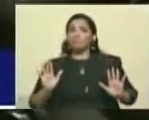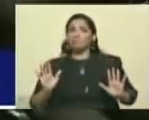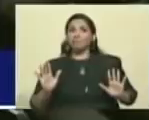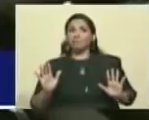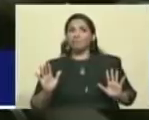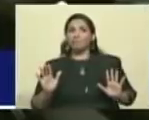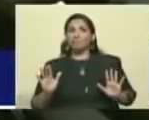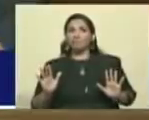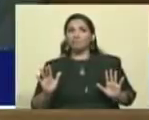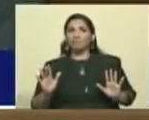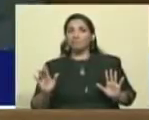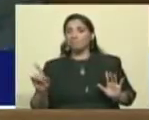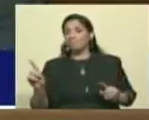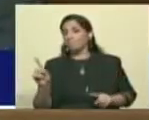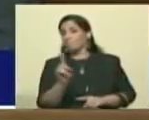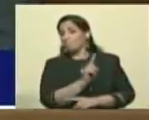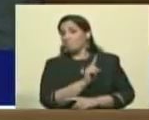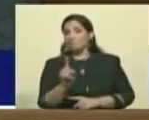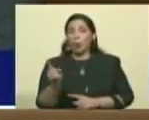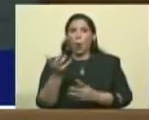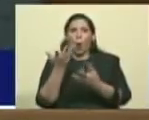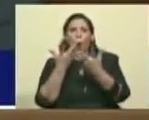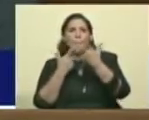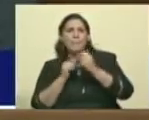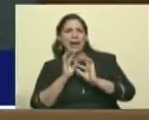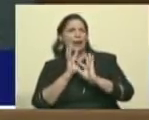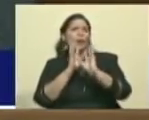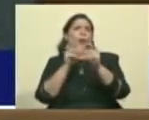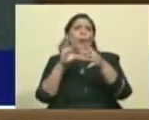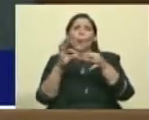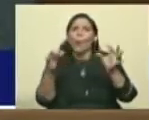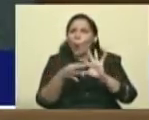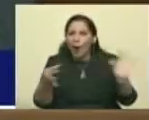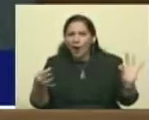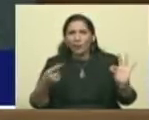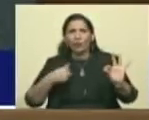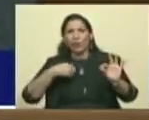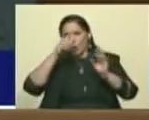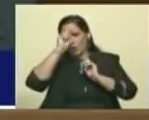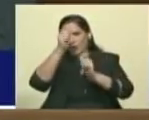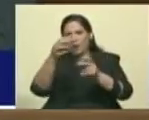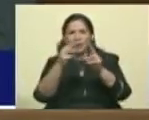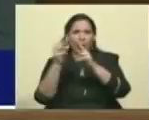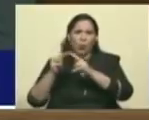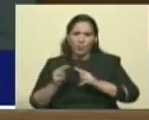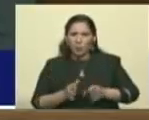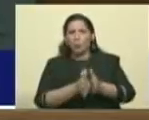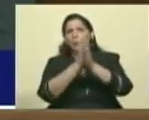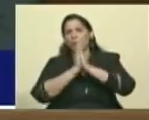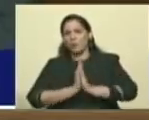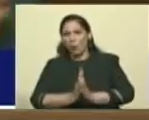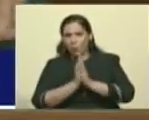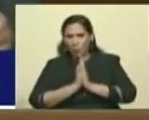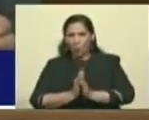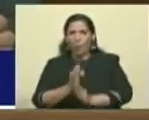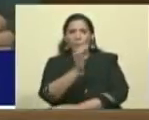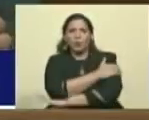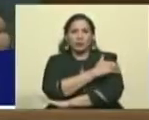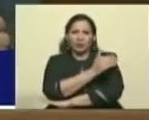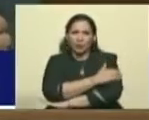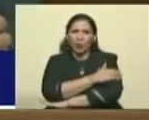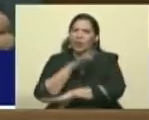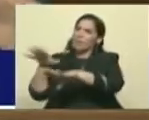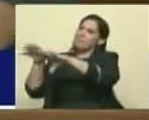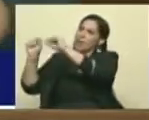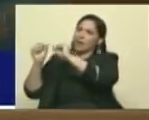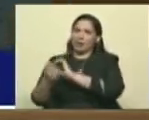Y no se vayan a comer el cuento. Yo solo se los recomiendo, señores opositores y el imperialismo. Ya el imperialismo sabe